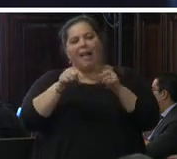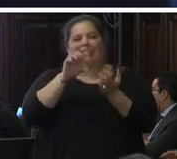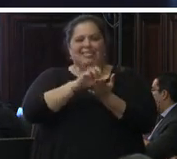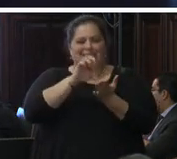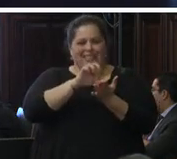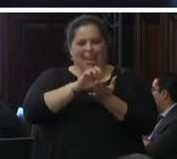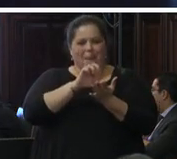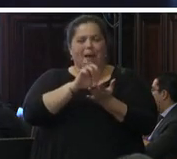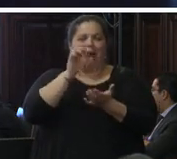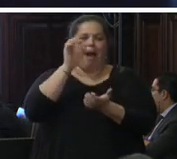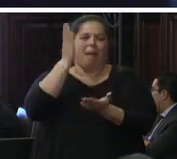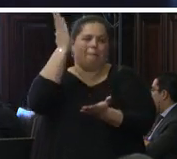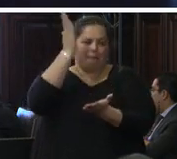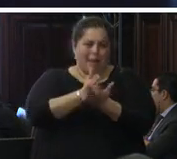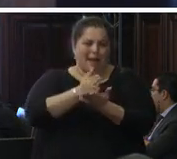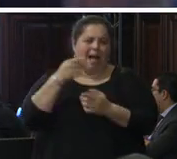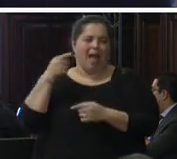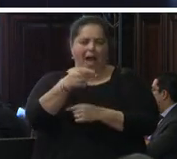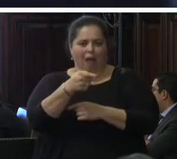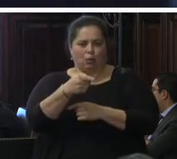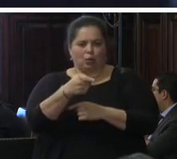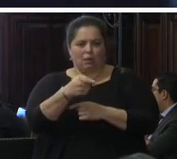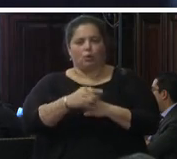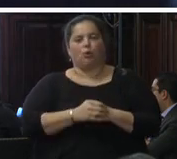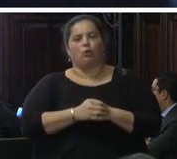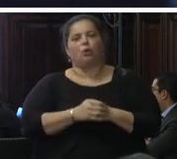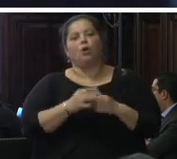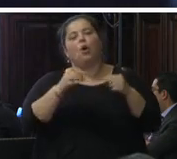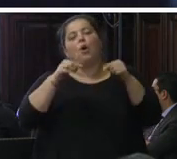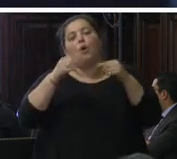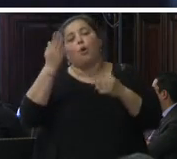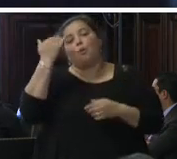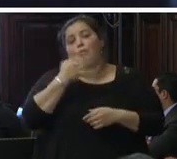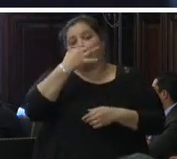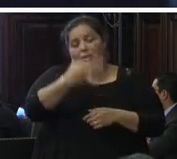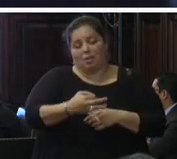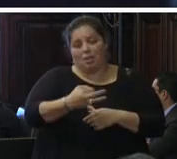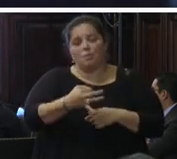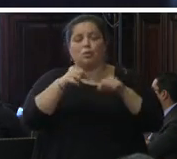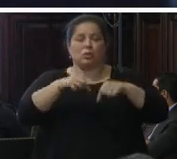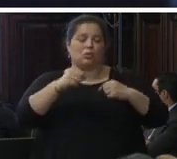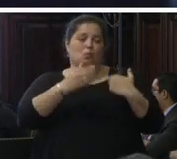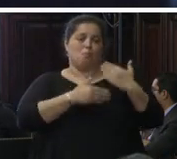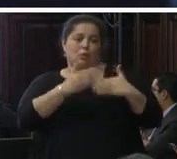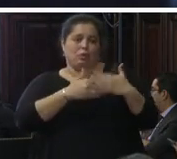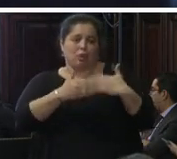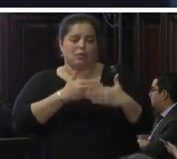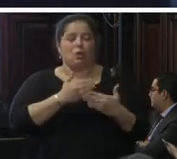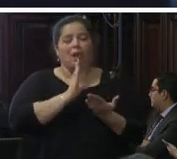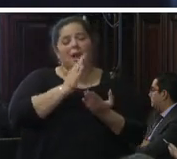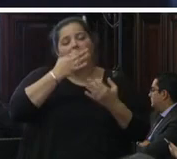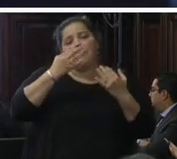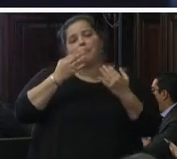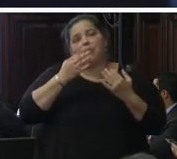acusatorio que como bien se dijo está en un proceso todavía de